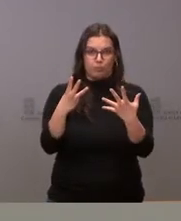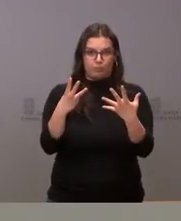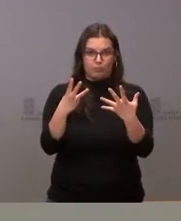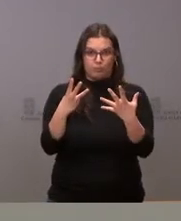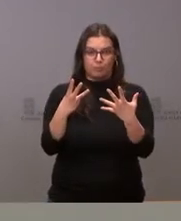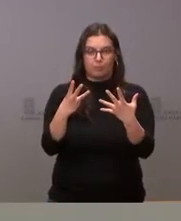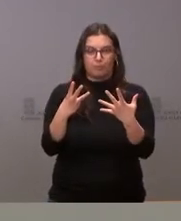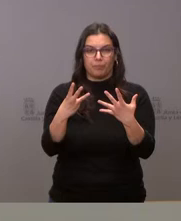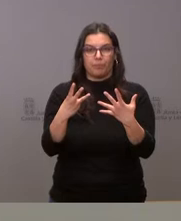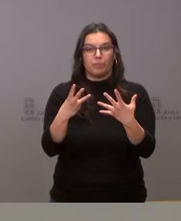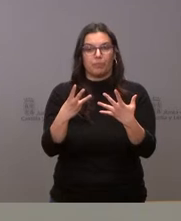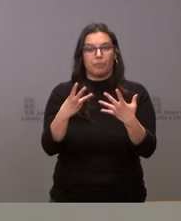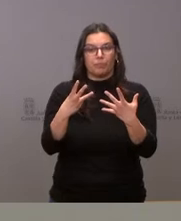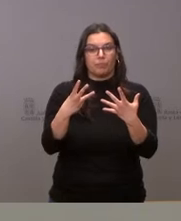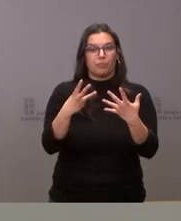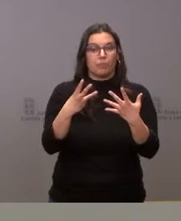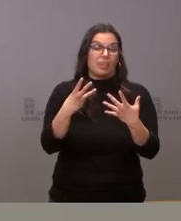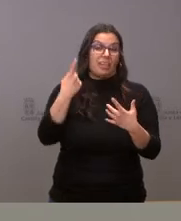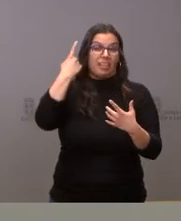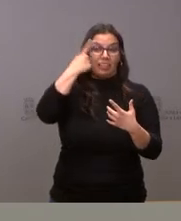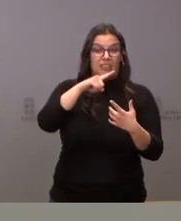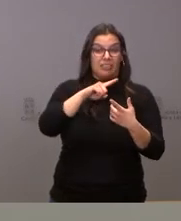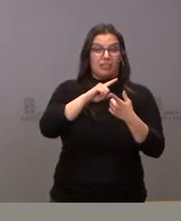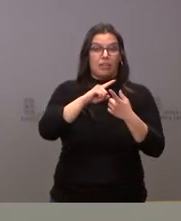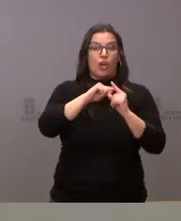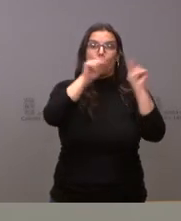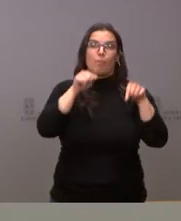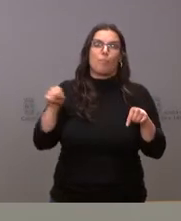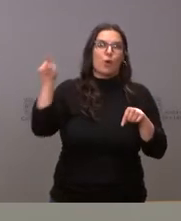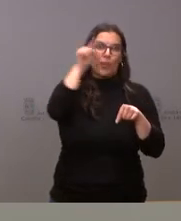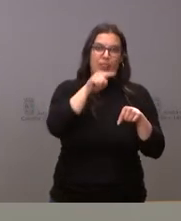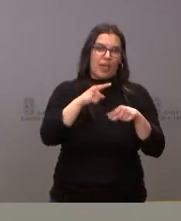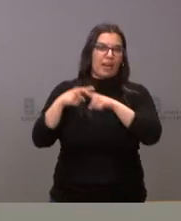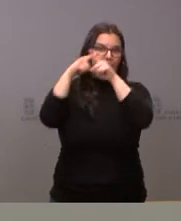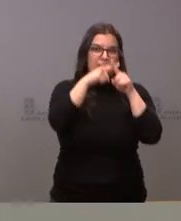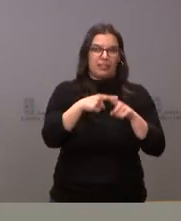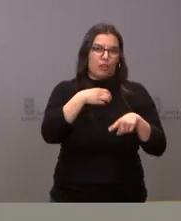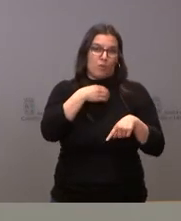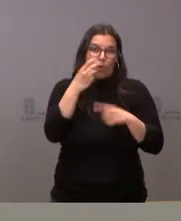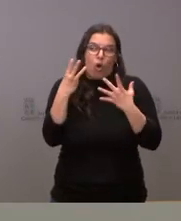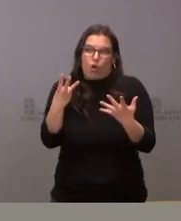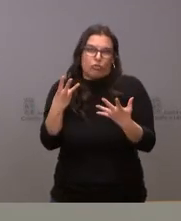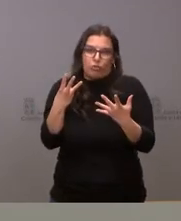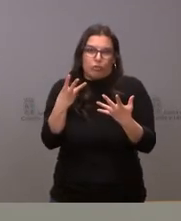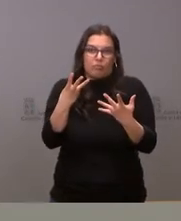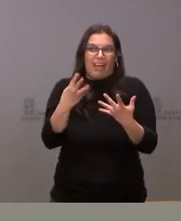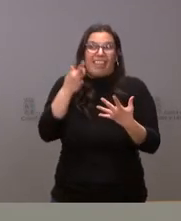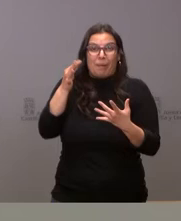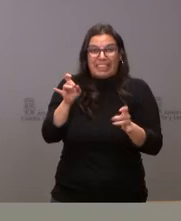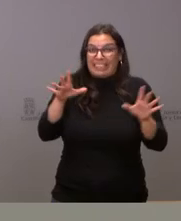El dato evoluciona con el tiempo. No se lo doy por provincias, porque siendo menores y una cifra tan pequeña sería dar mucha